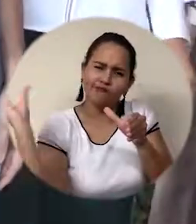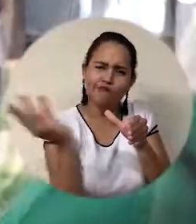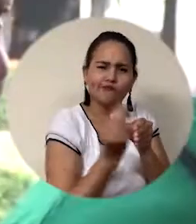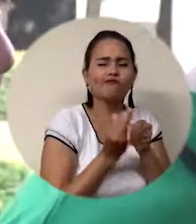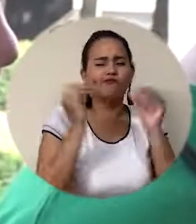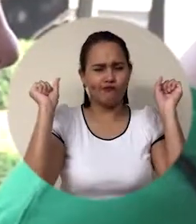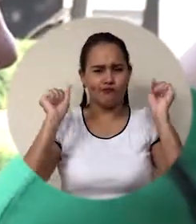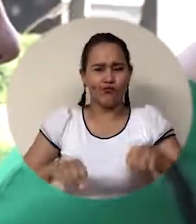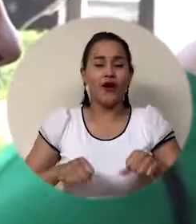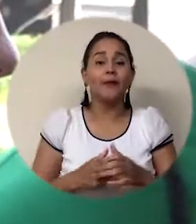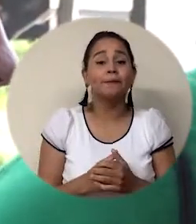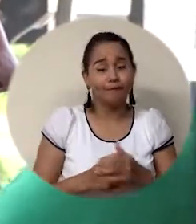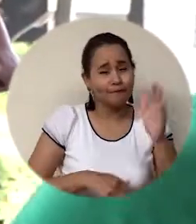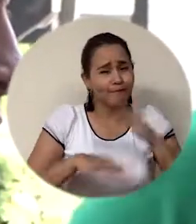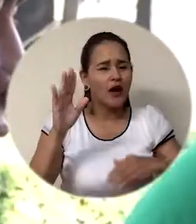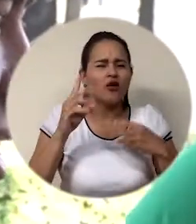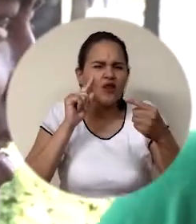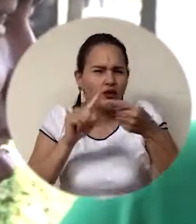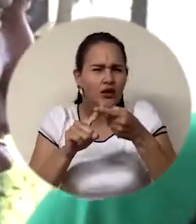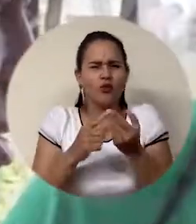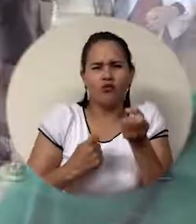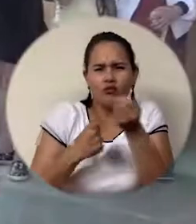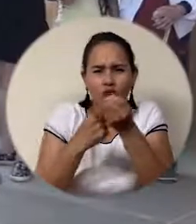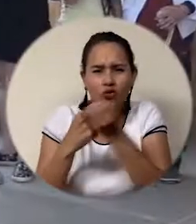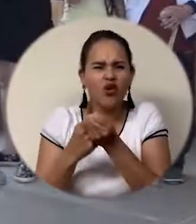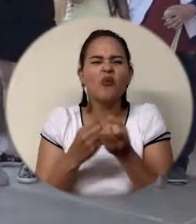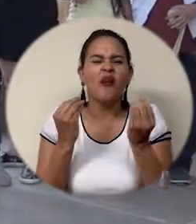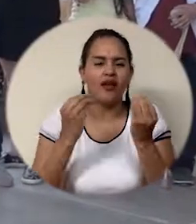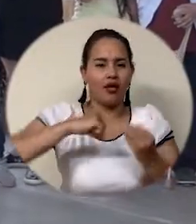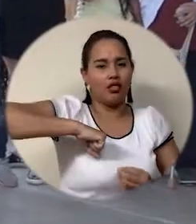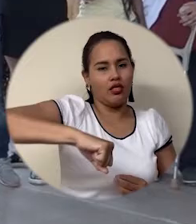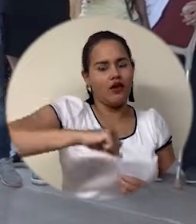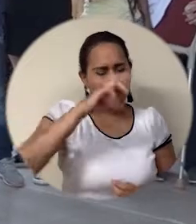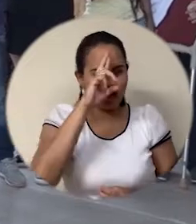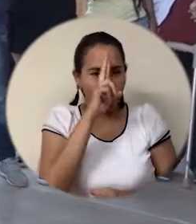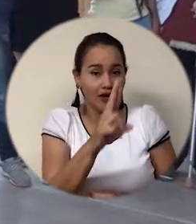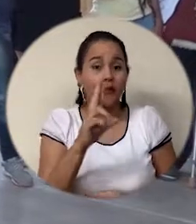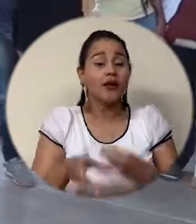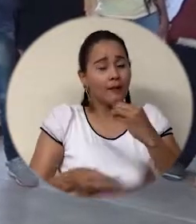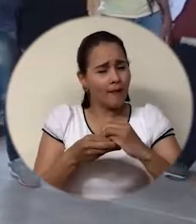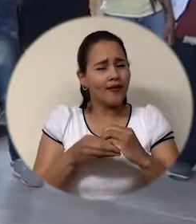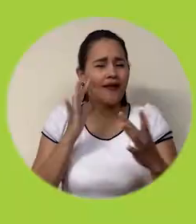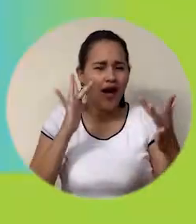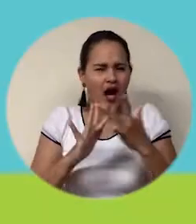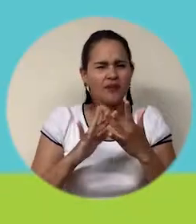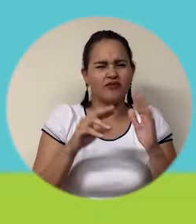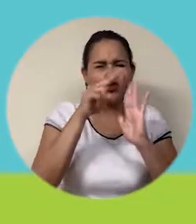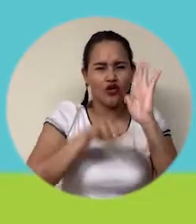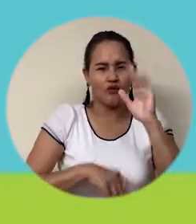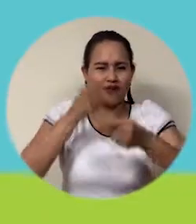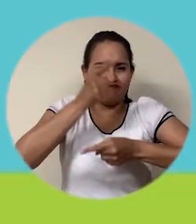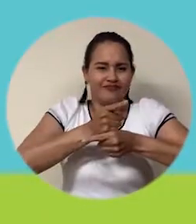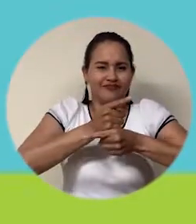discapacidad con el fin de garantizar la efectividad en sus derechos y el cumplimiento de las políticas institucionales.